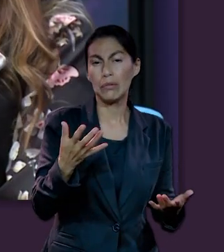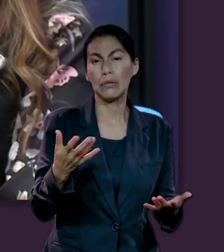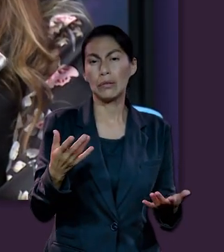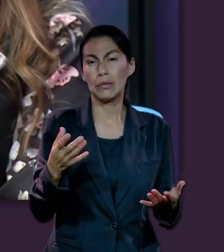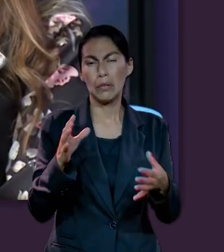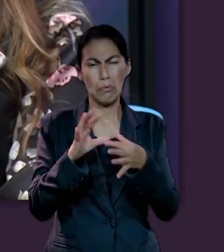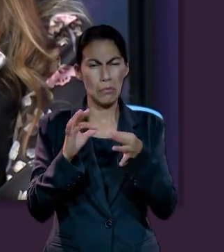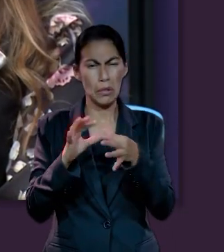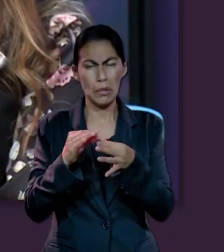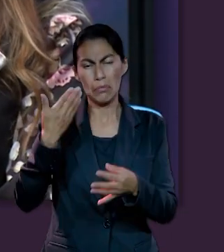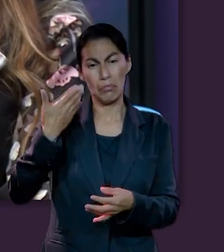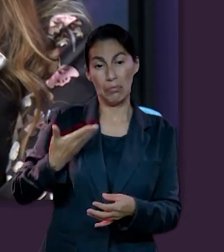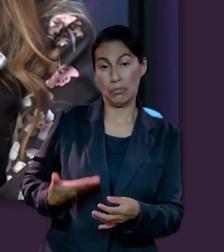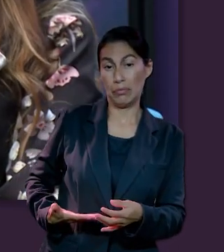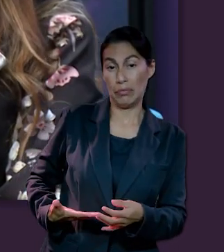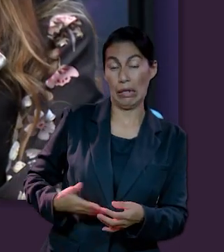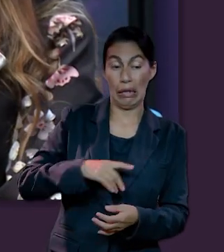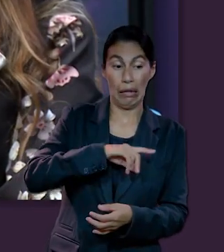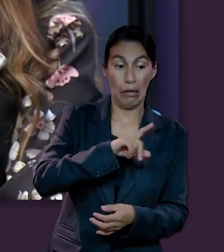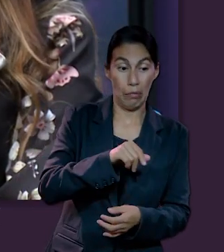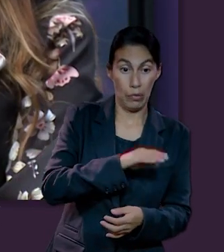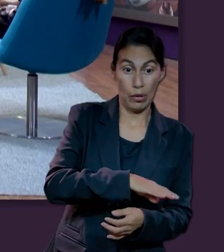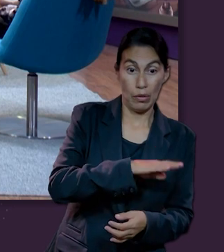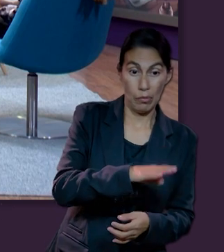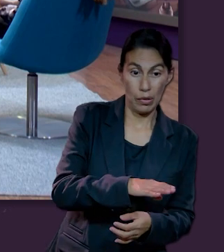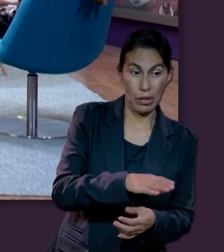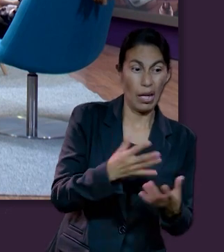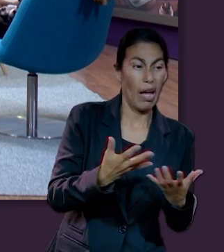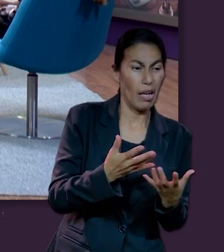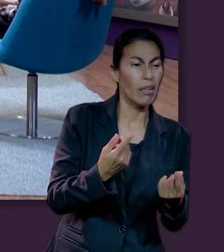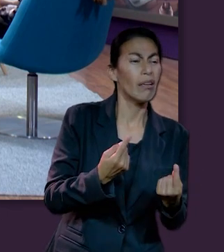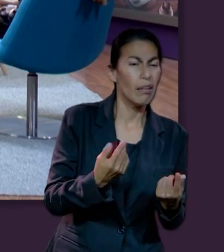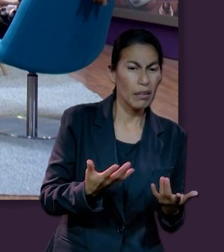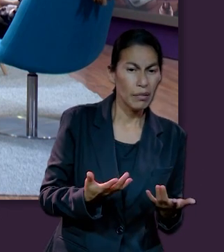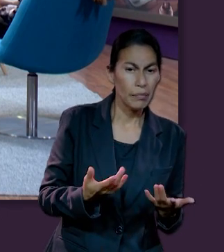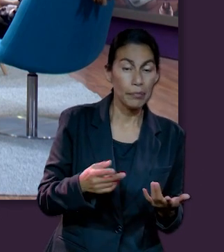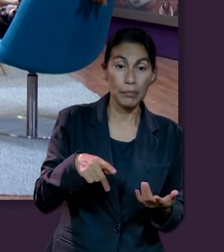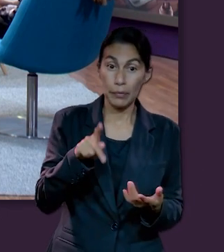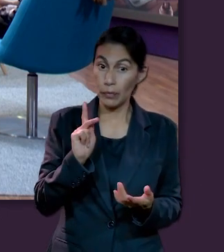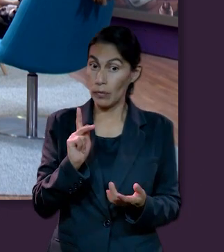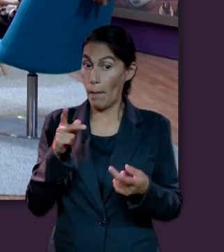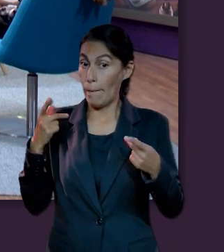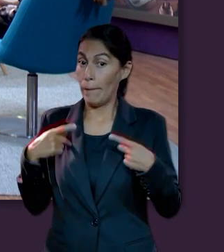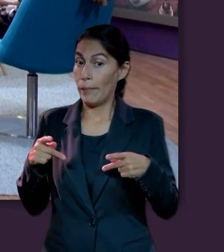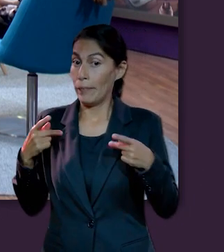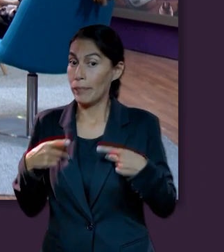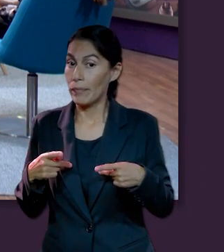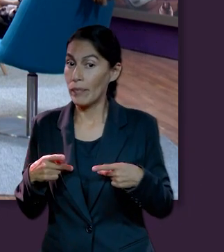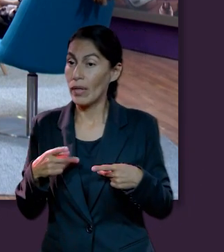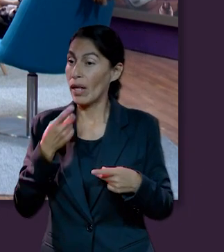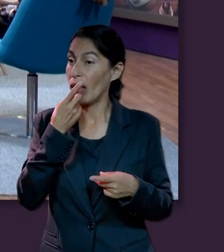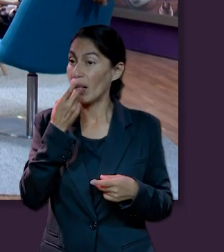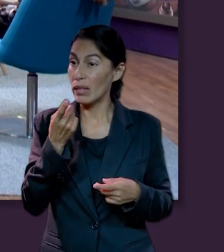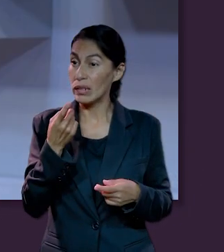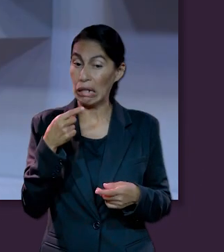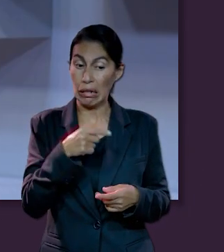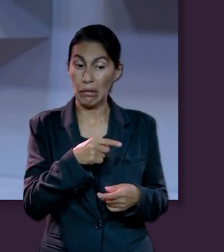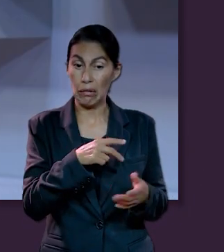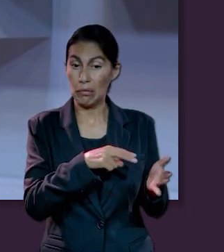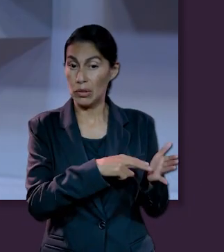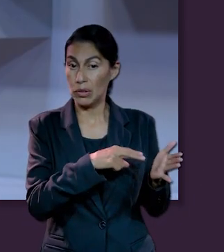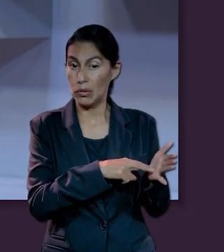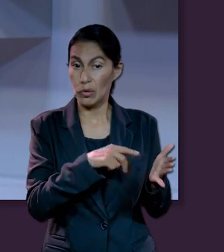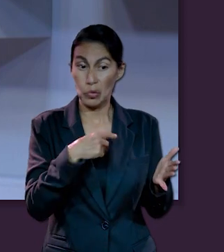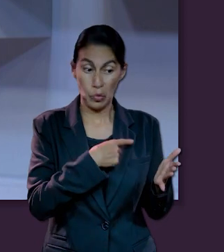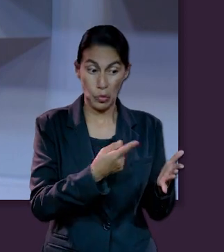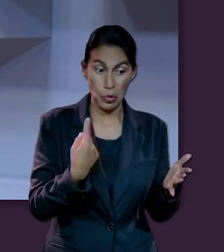hablan muy bien acerca de nuestra condición después de la muerte. Sin embargo, hay personas que dicen que no podemos